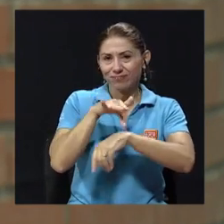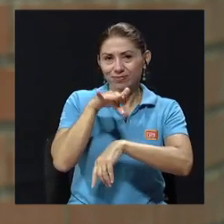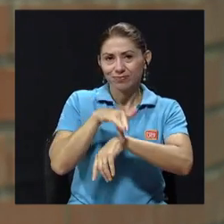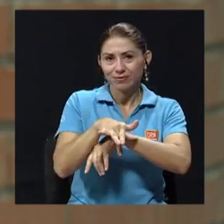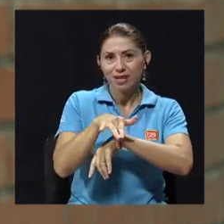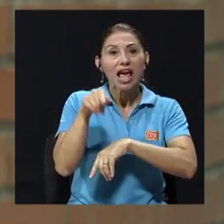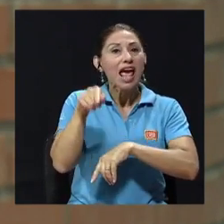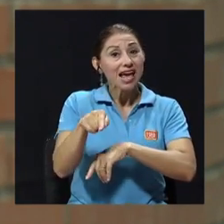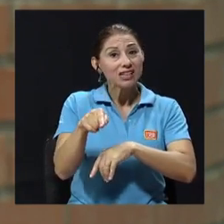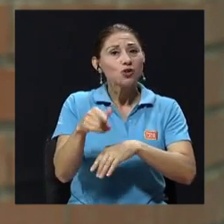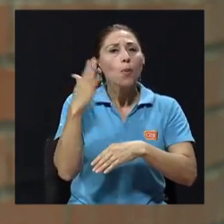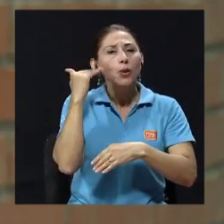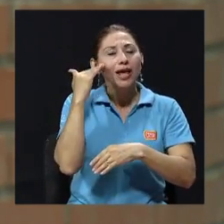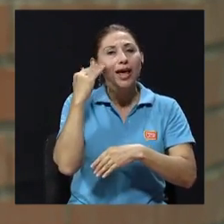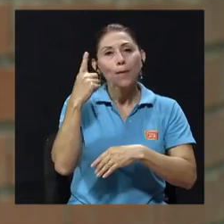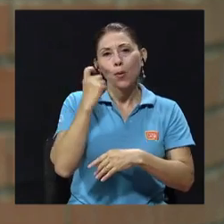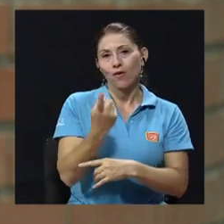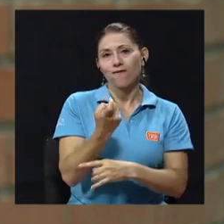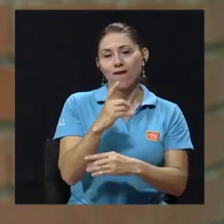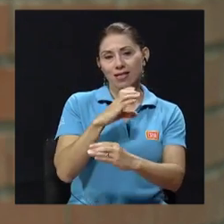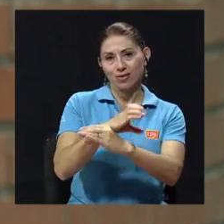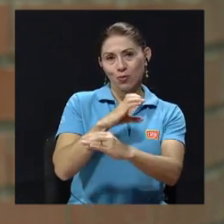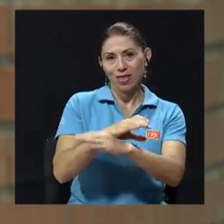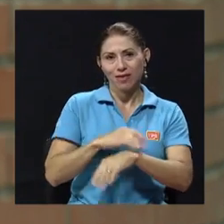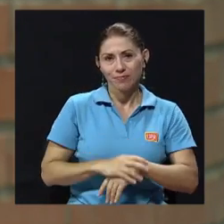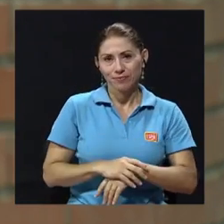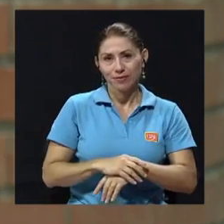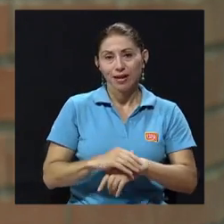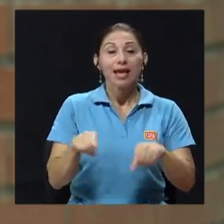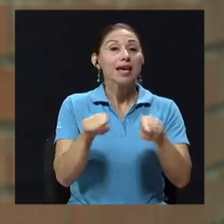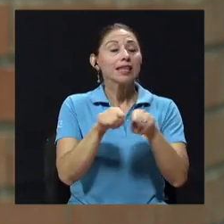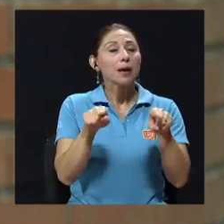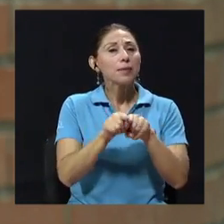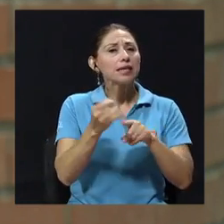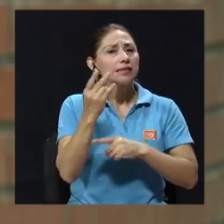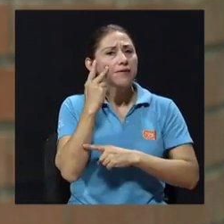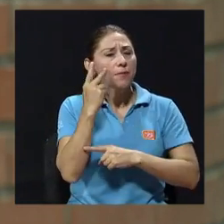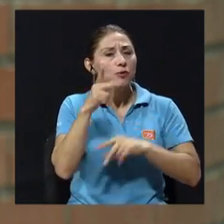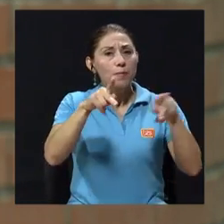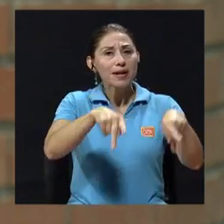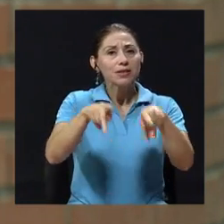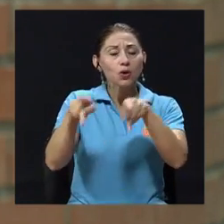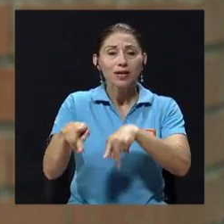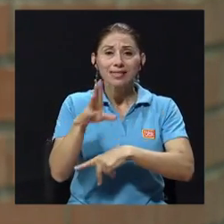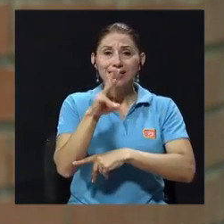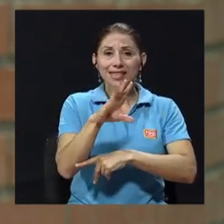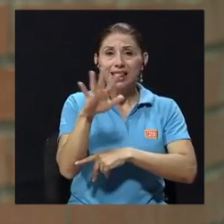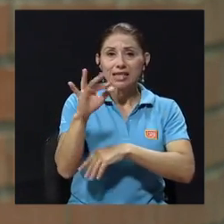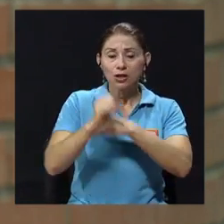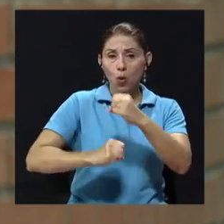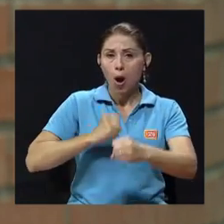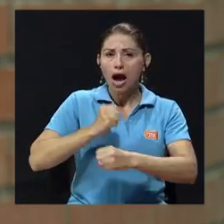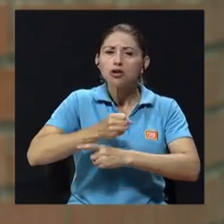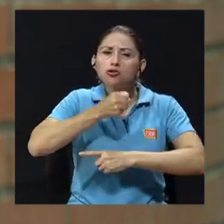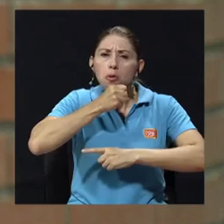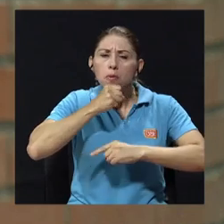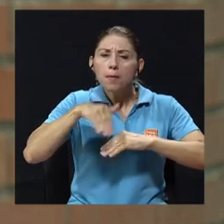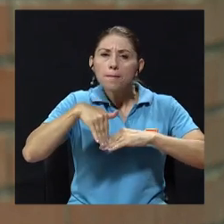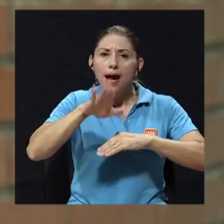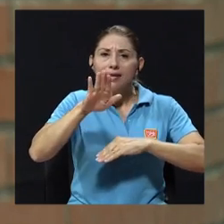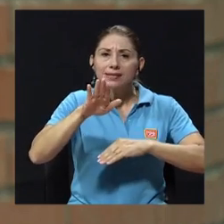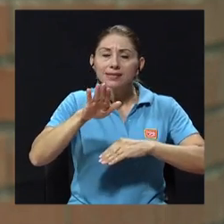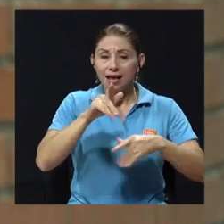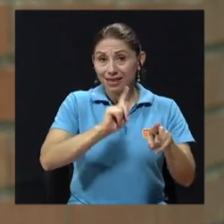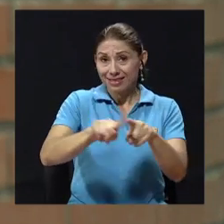a la negligencia. Y si nos vamos ya a la población de 65 años y más, en